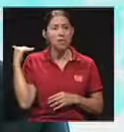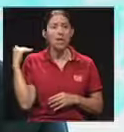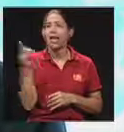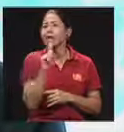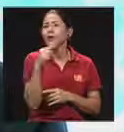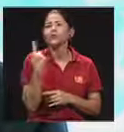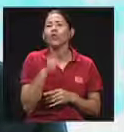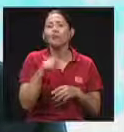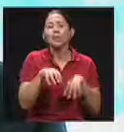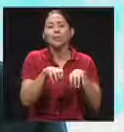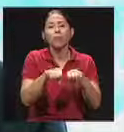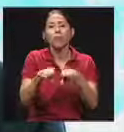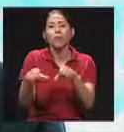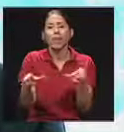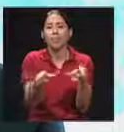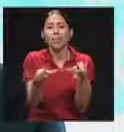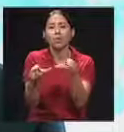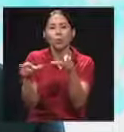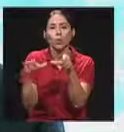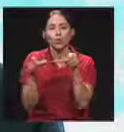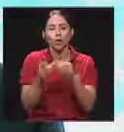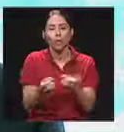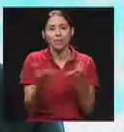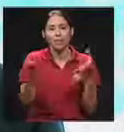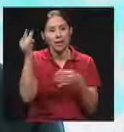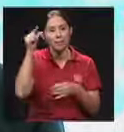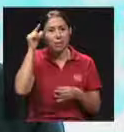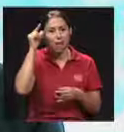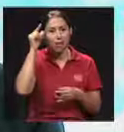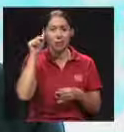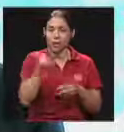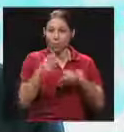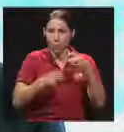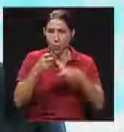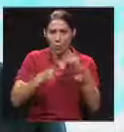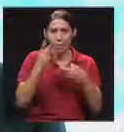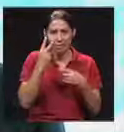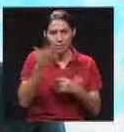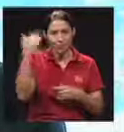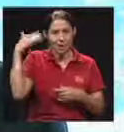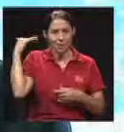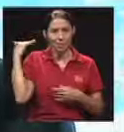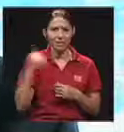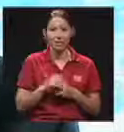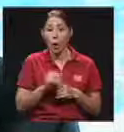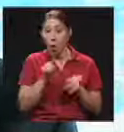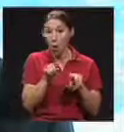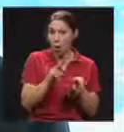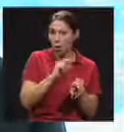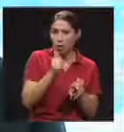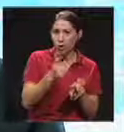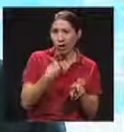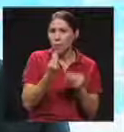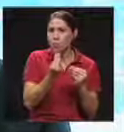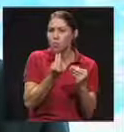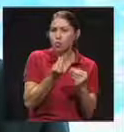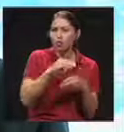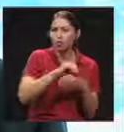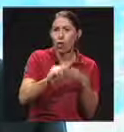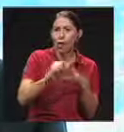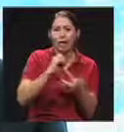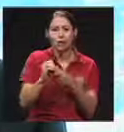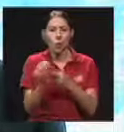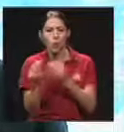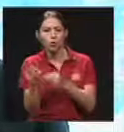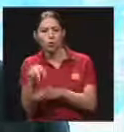tenga mucha concentración en títulos del Estado, por ejemplo, que es uno de los problemas que hemos observado en el pasado, que no tenga muchos dólares, muchos colones, sino una combinación